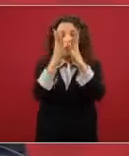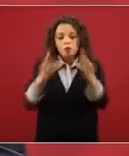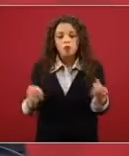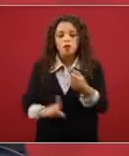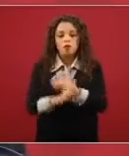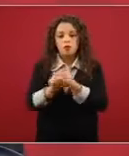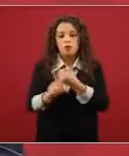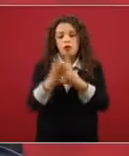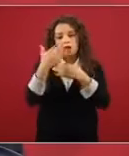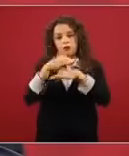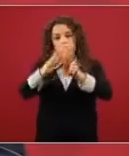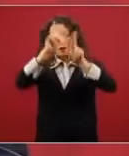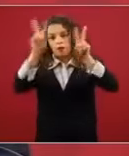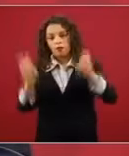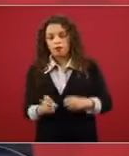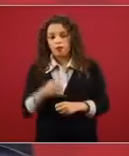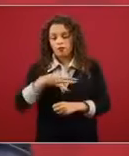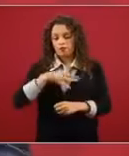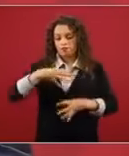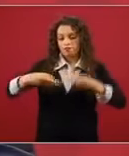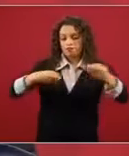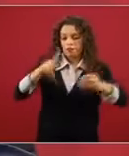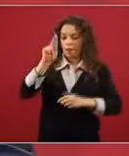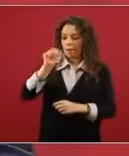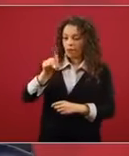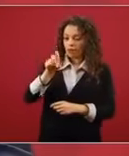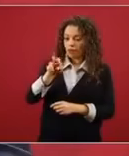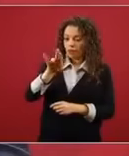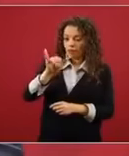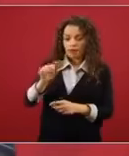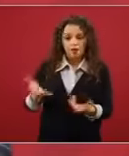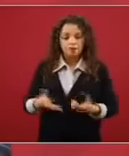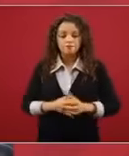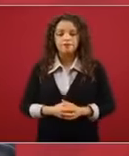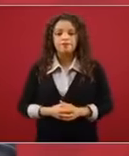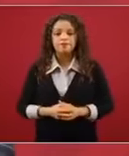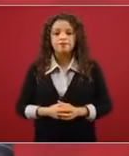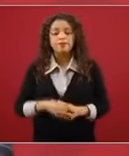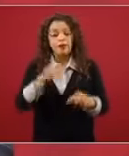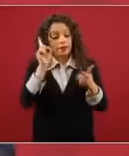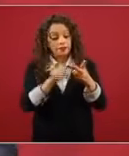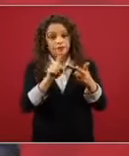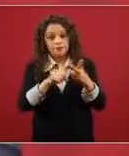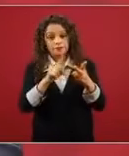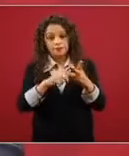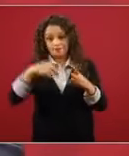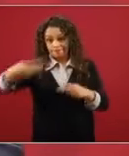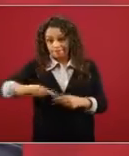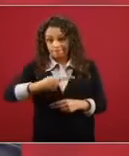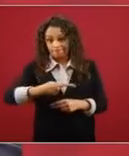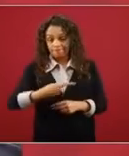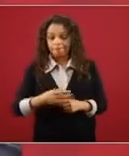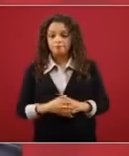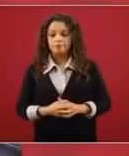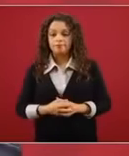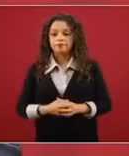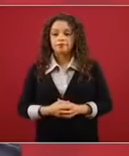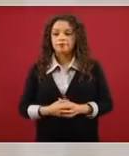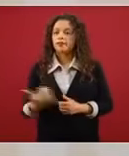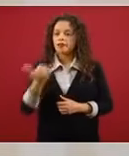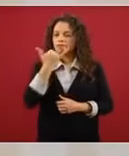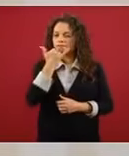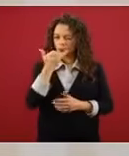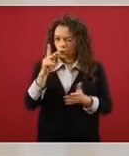afortunadamente así es. La segunda pregunta, perdón, ¿me la recuerdas?